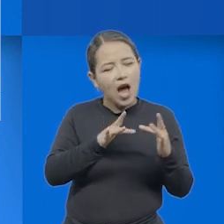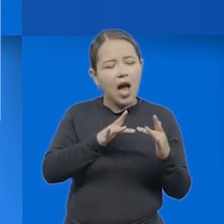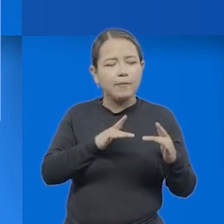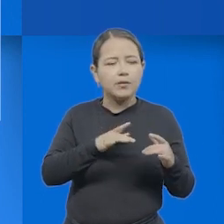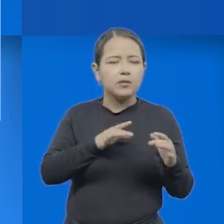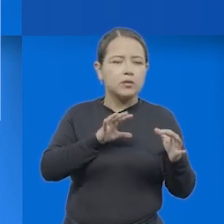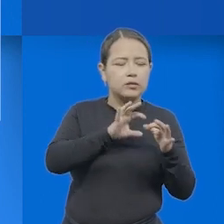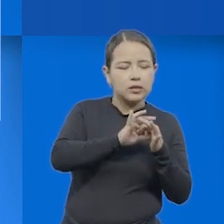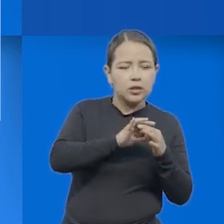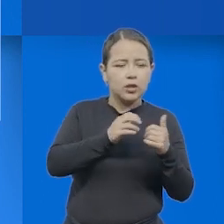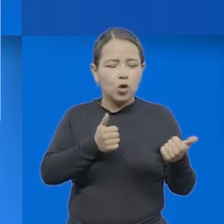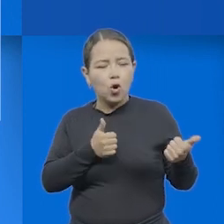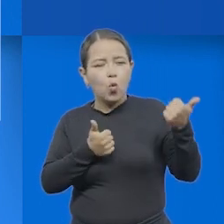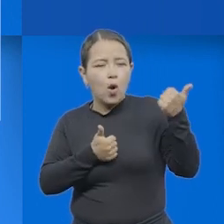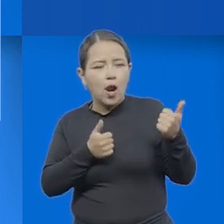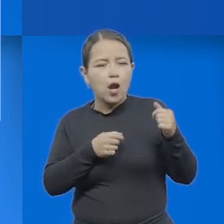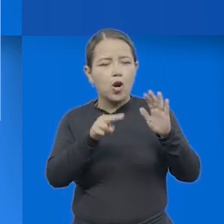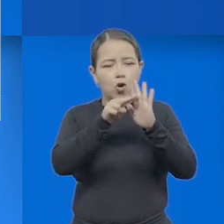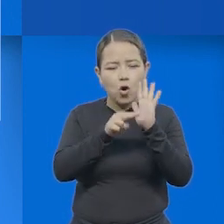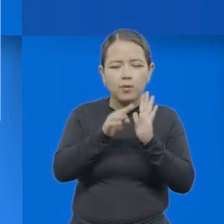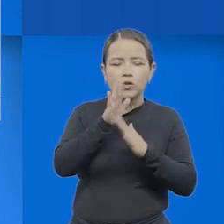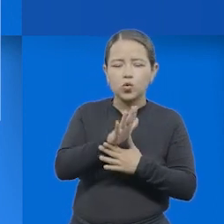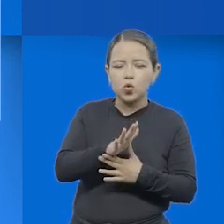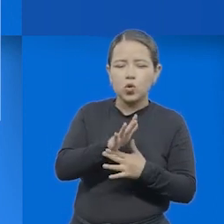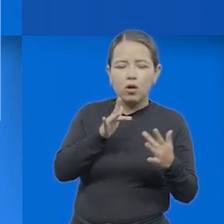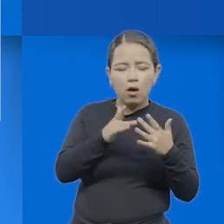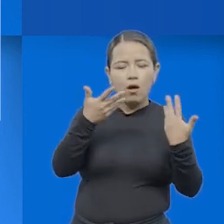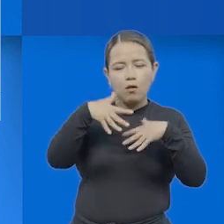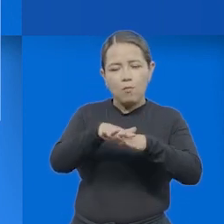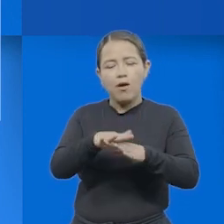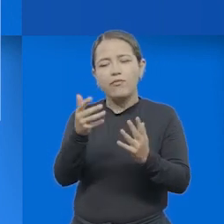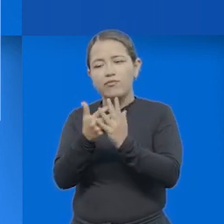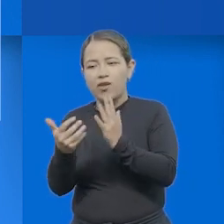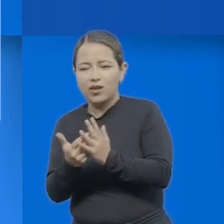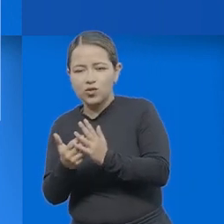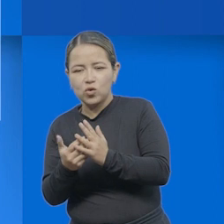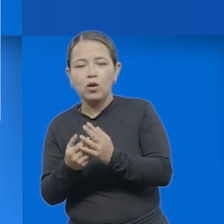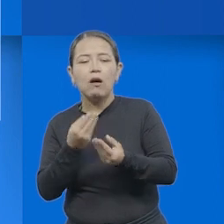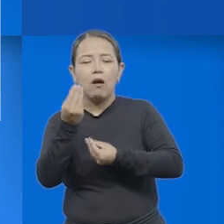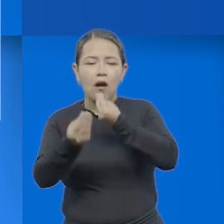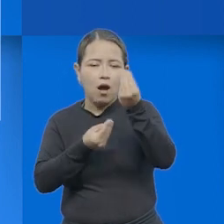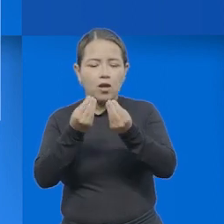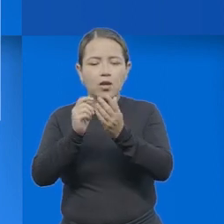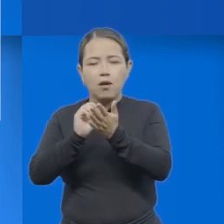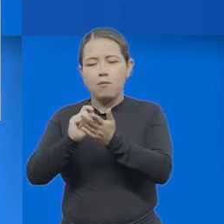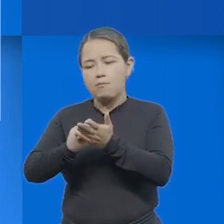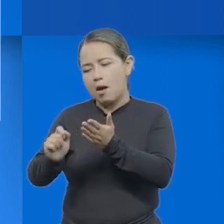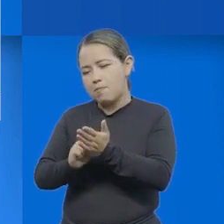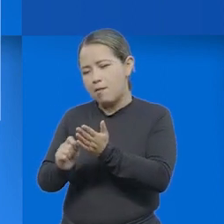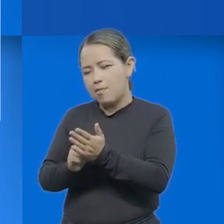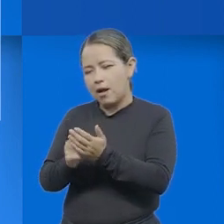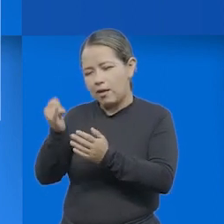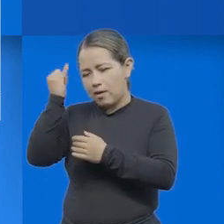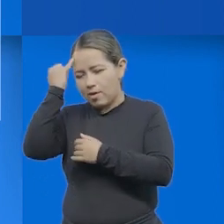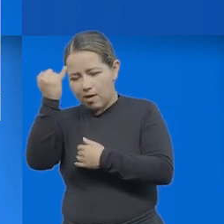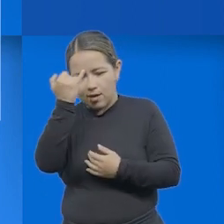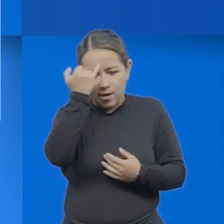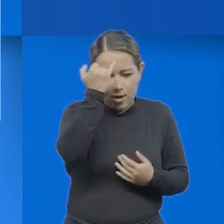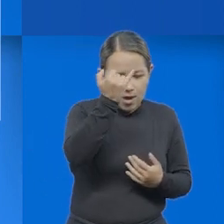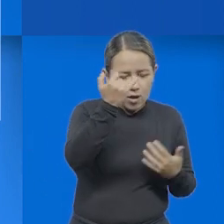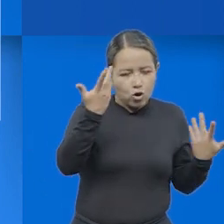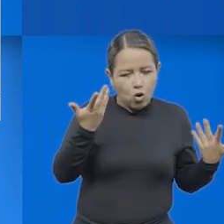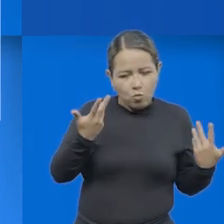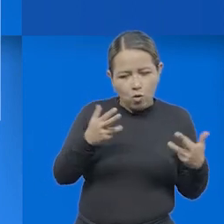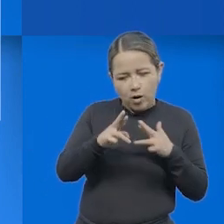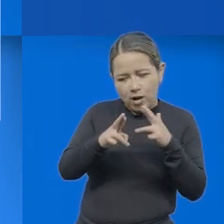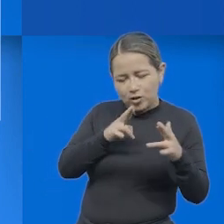coherencia, cohesión, intertextualidad, desarrollar el esquema establecido, relaciones entre las ideas,